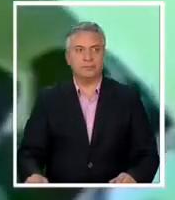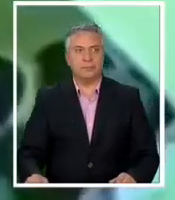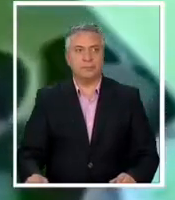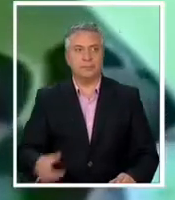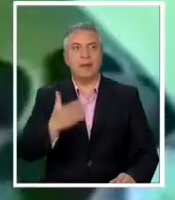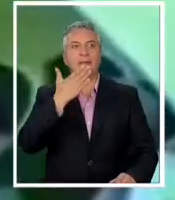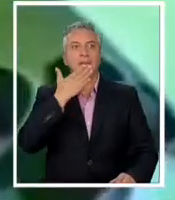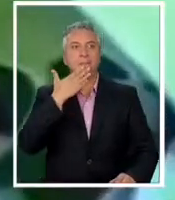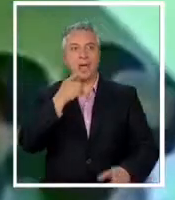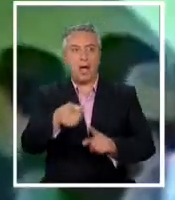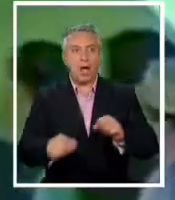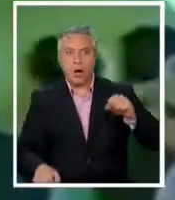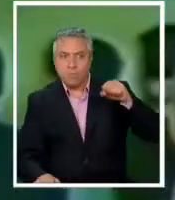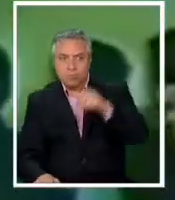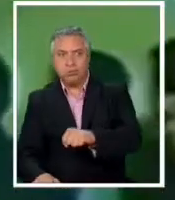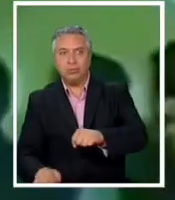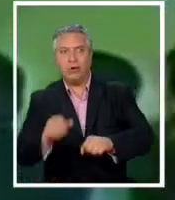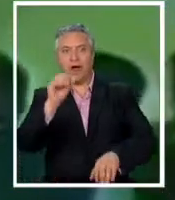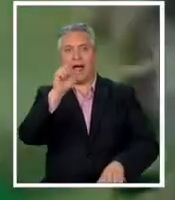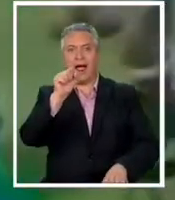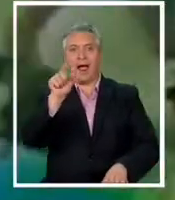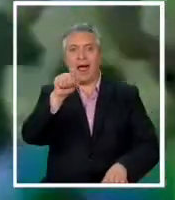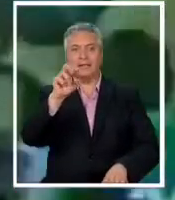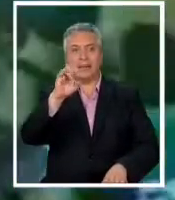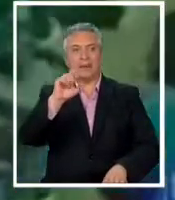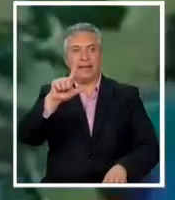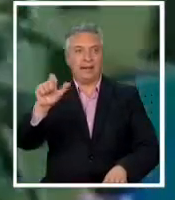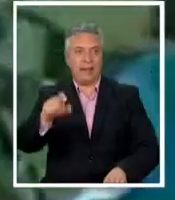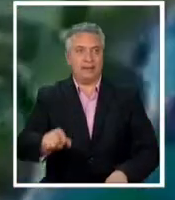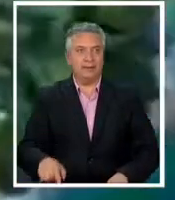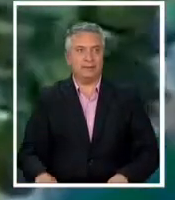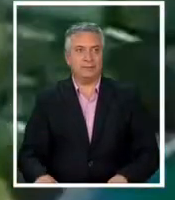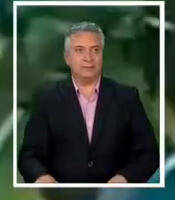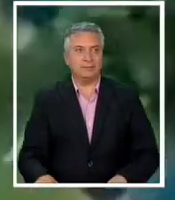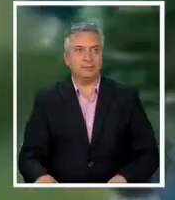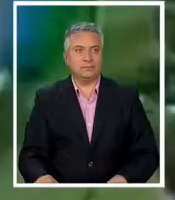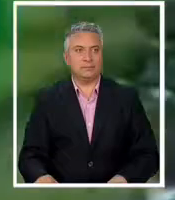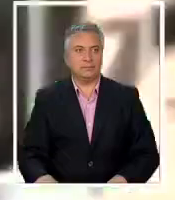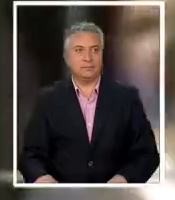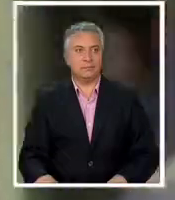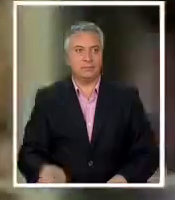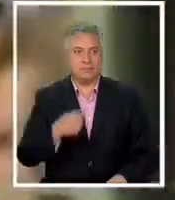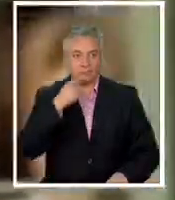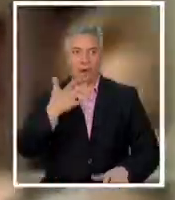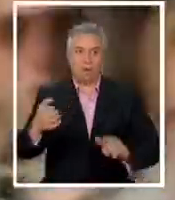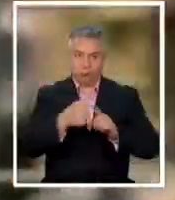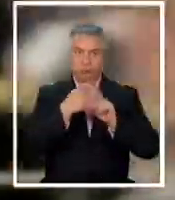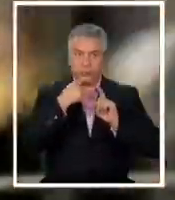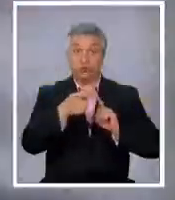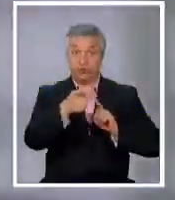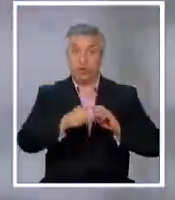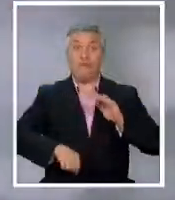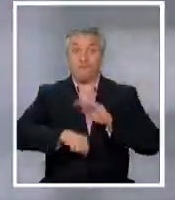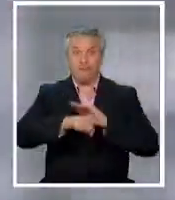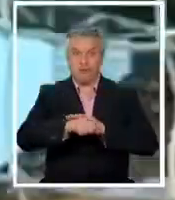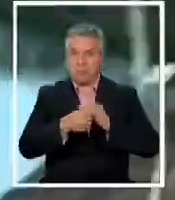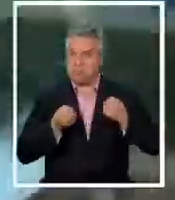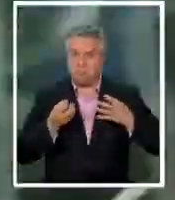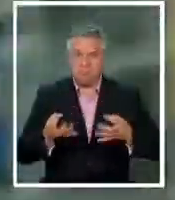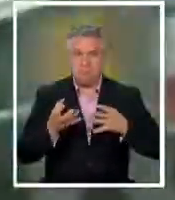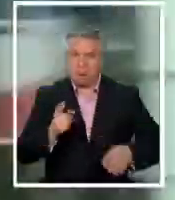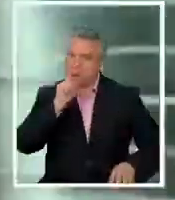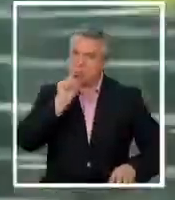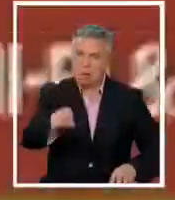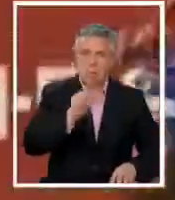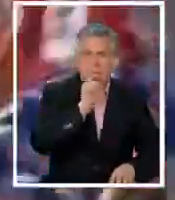también golpeó a Fautino Asprilla que se tiene que haber dado Chilaverde un futbolista provocador sin pelos en la